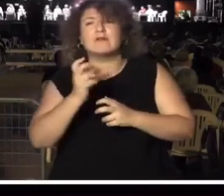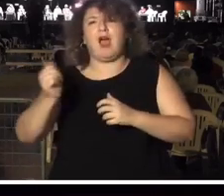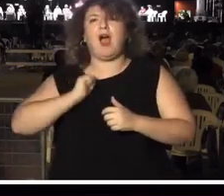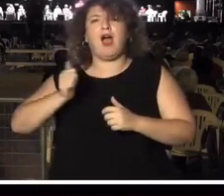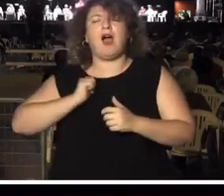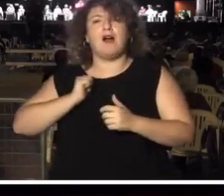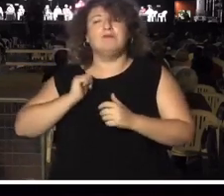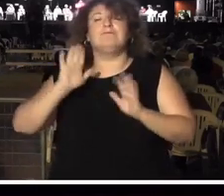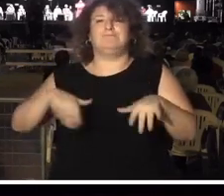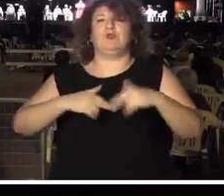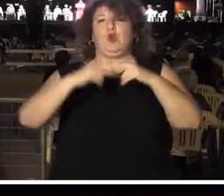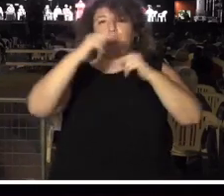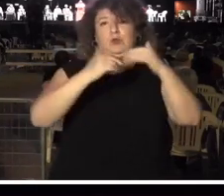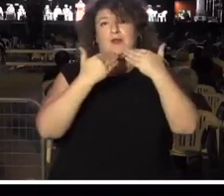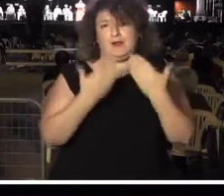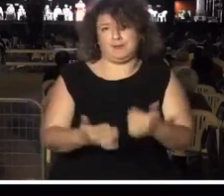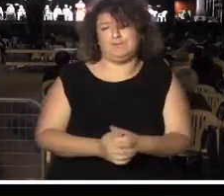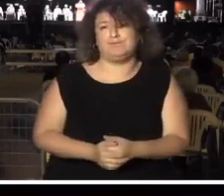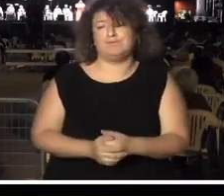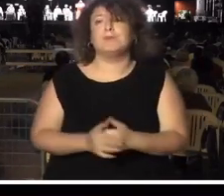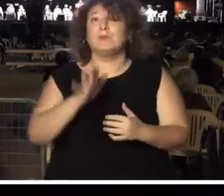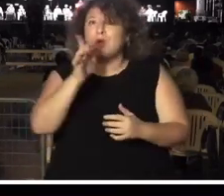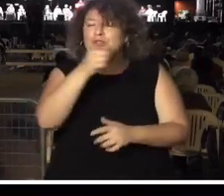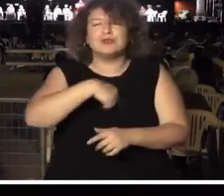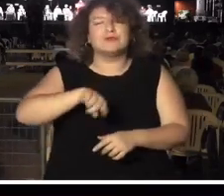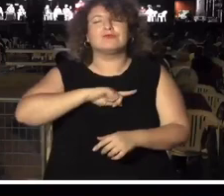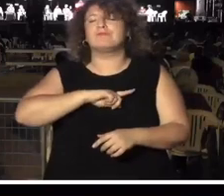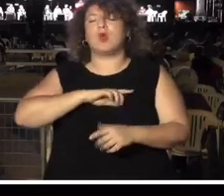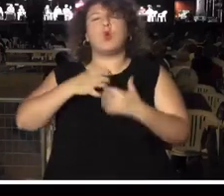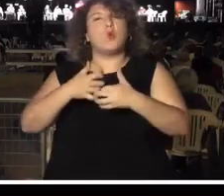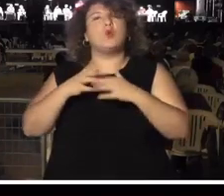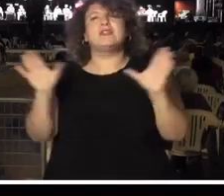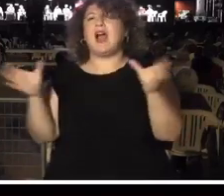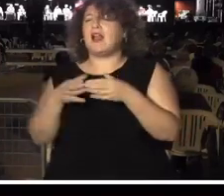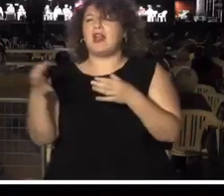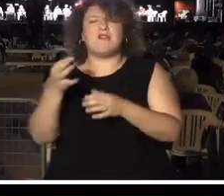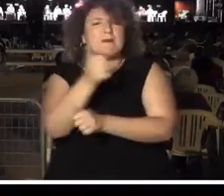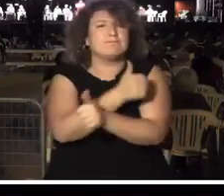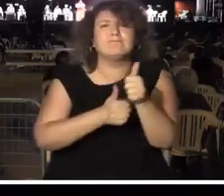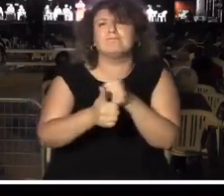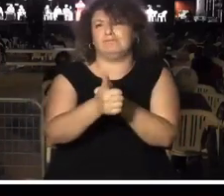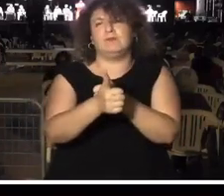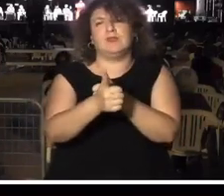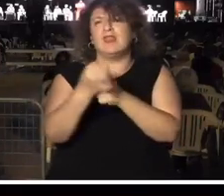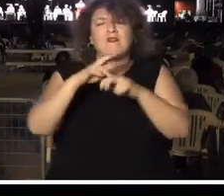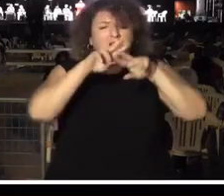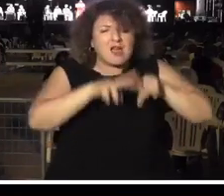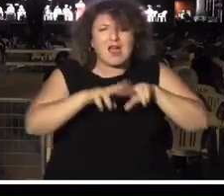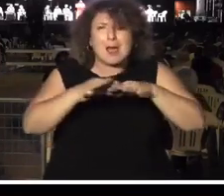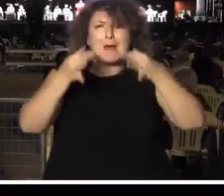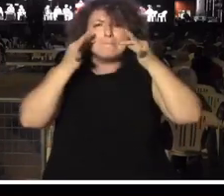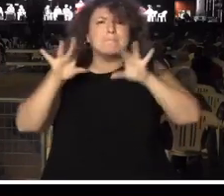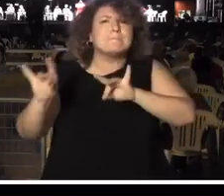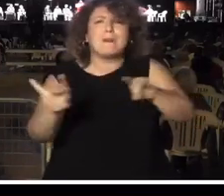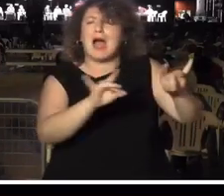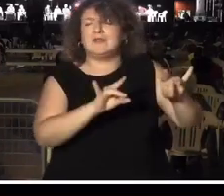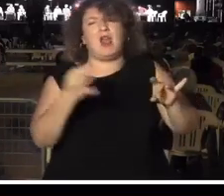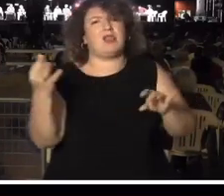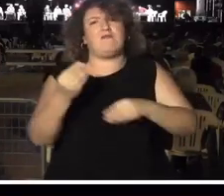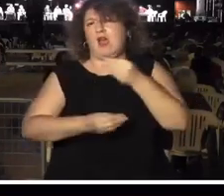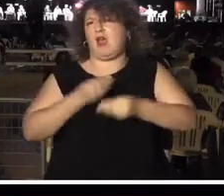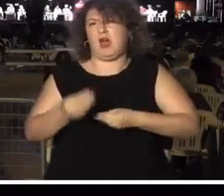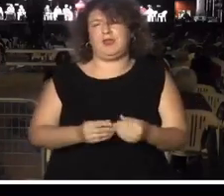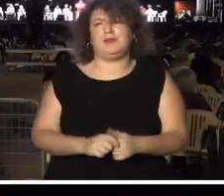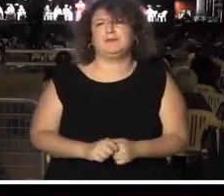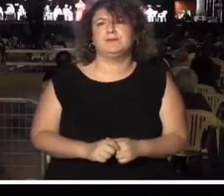es tener en cuenta y poner en el centro la lucha de clases y hacer un análisis material completo. Pero